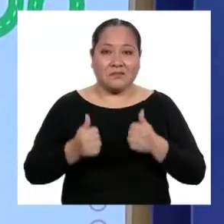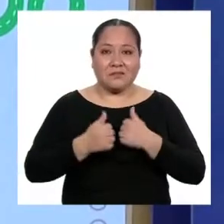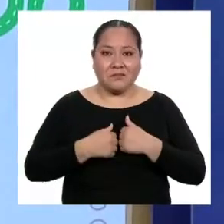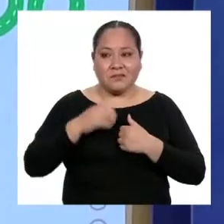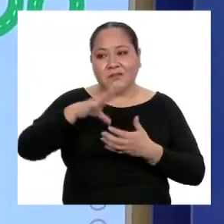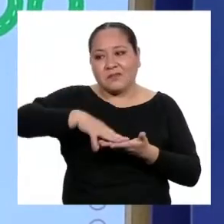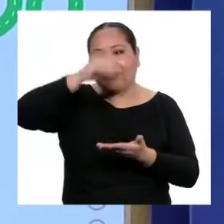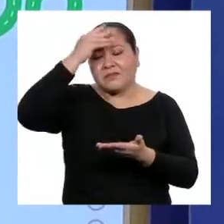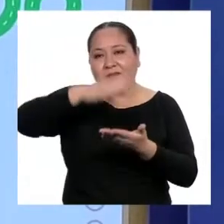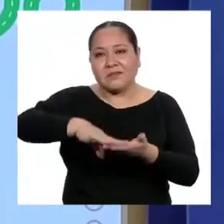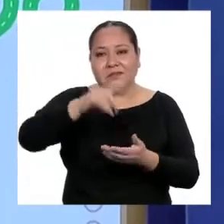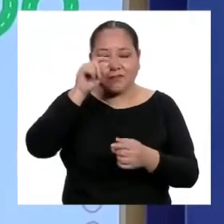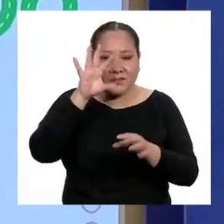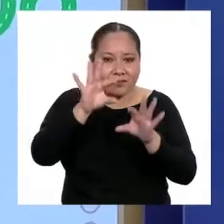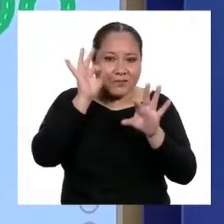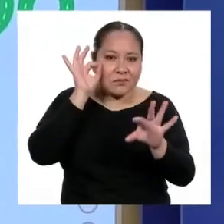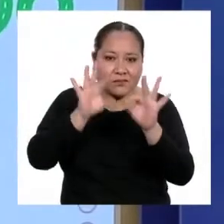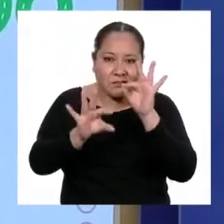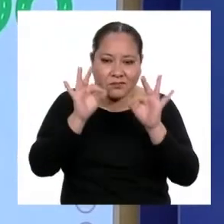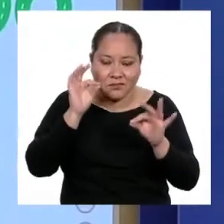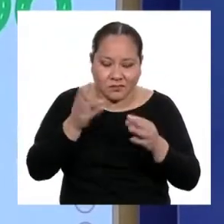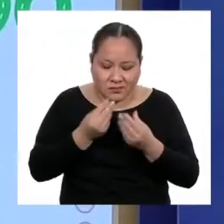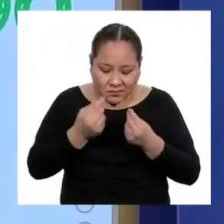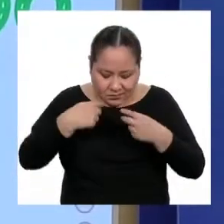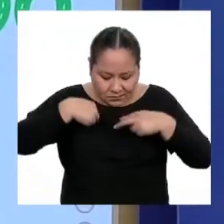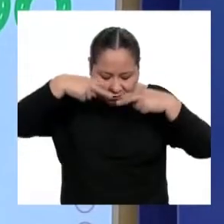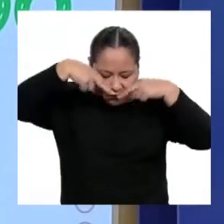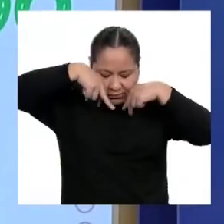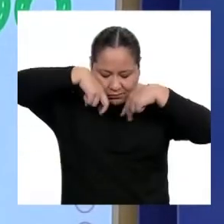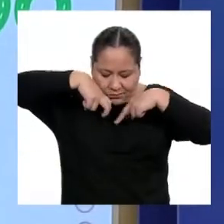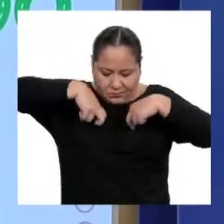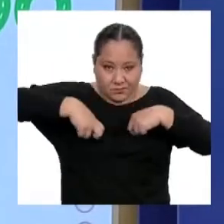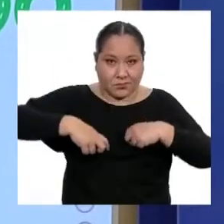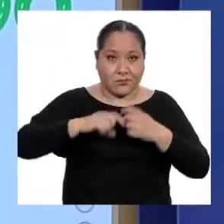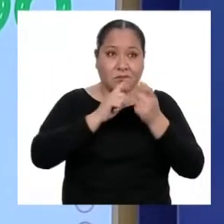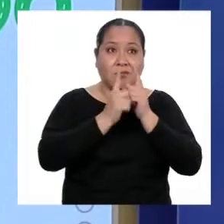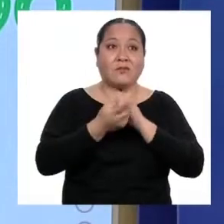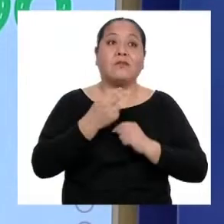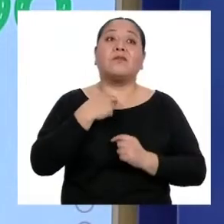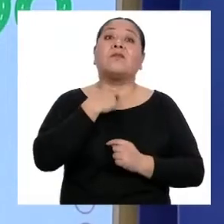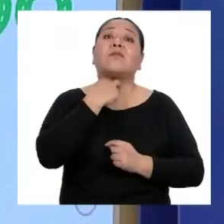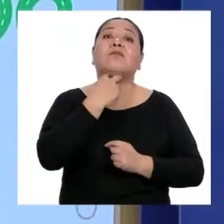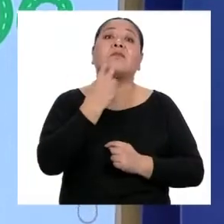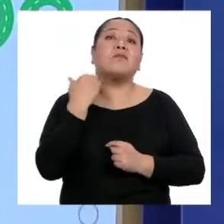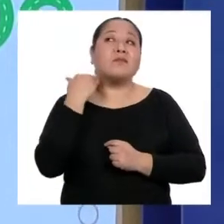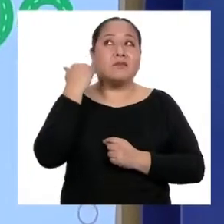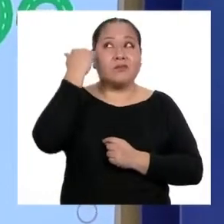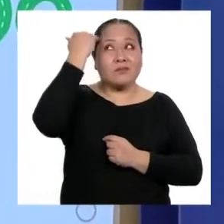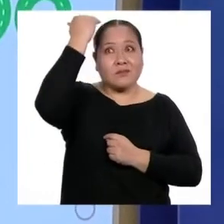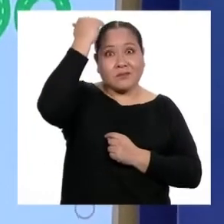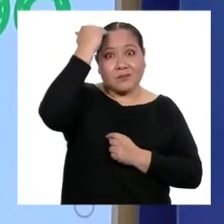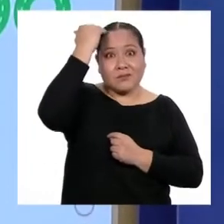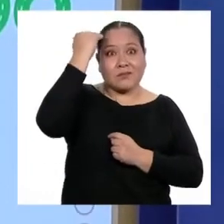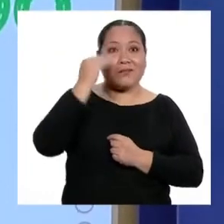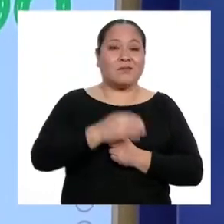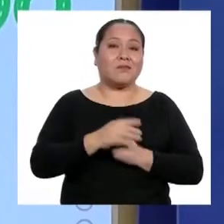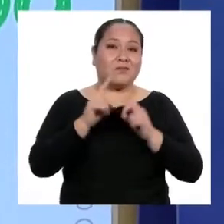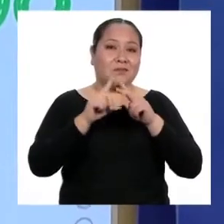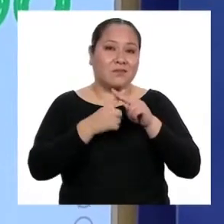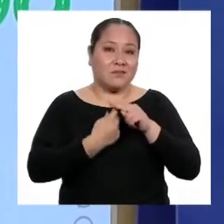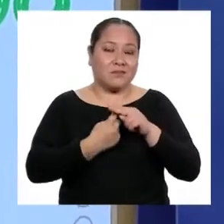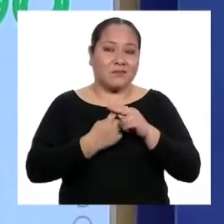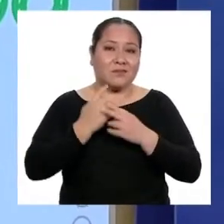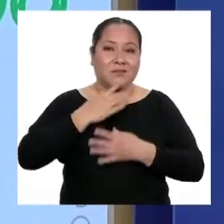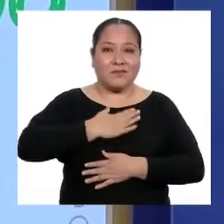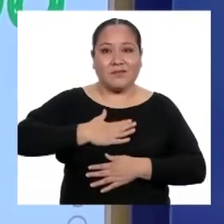descubrí muchas cosas de mí mismo. El cambio de voz, hacerme más alto y comenzar a disfrutar